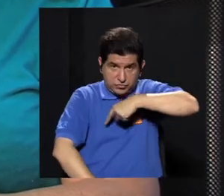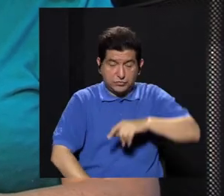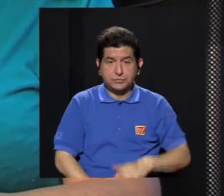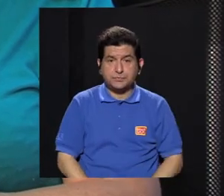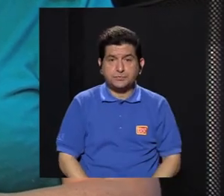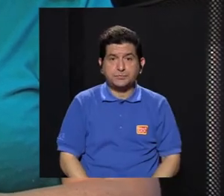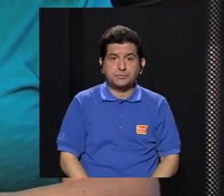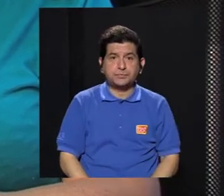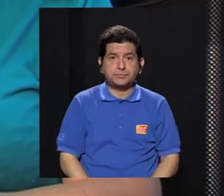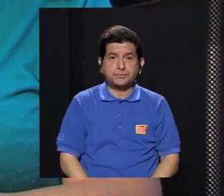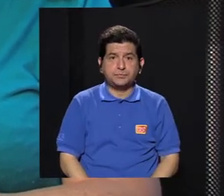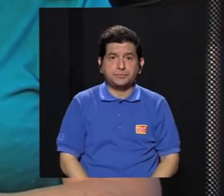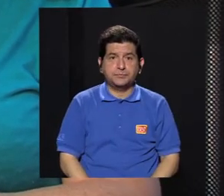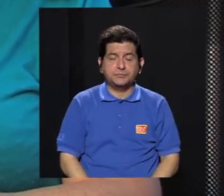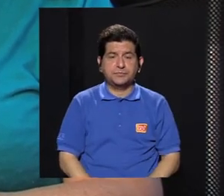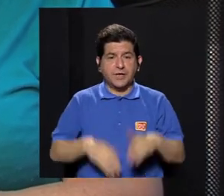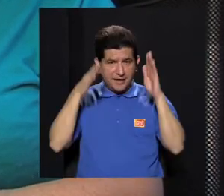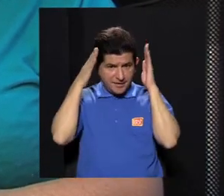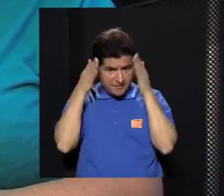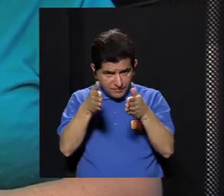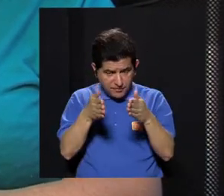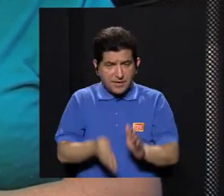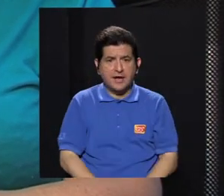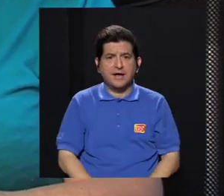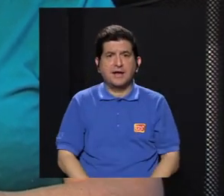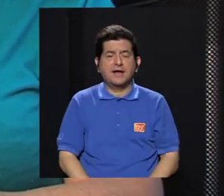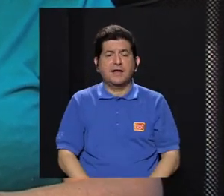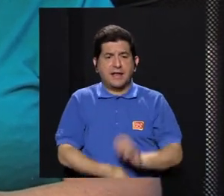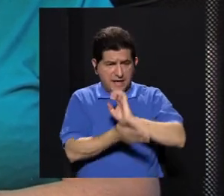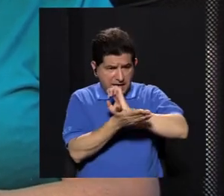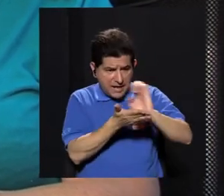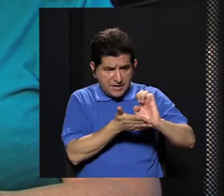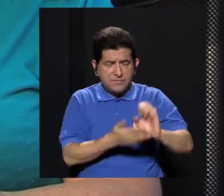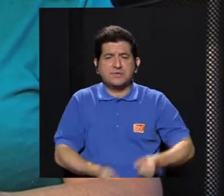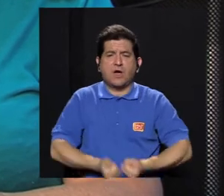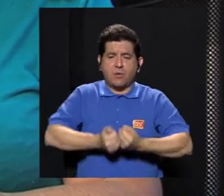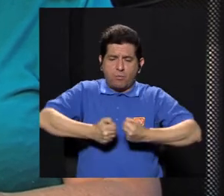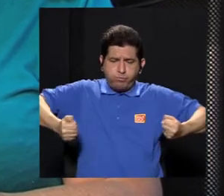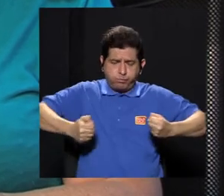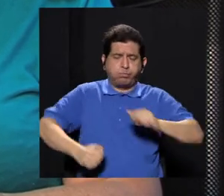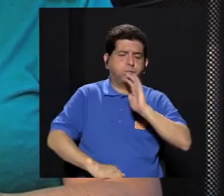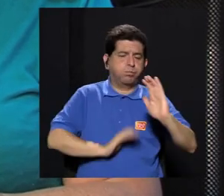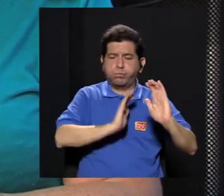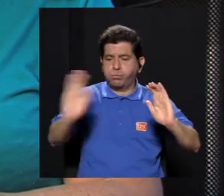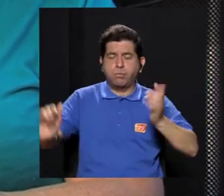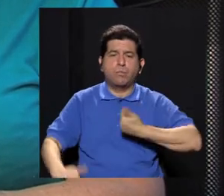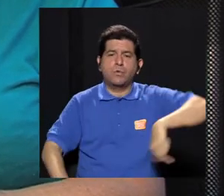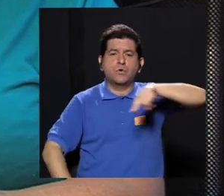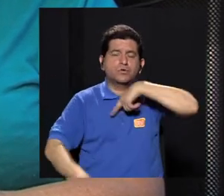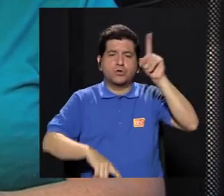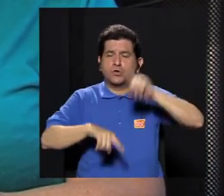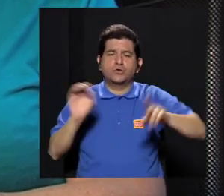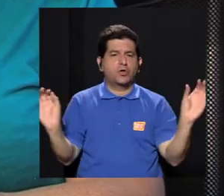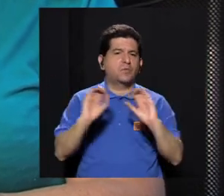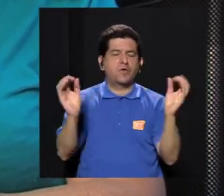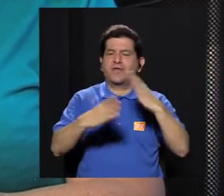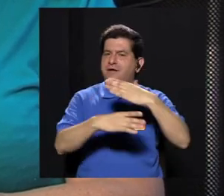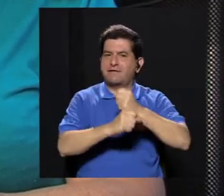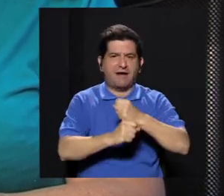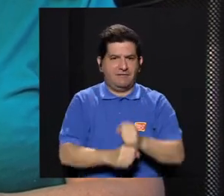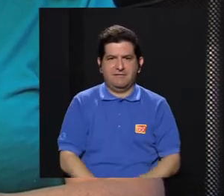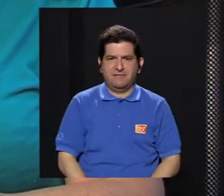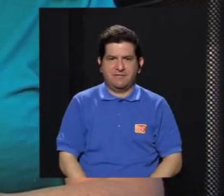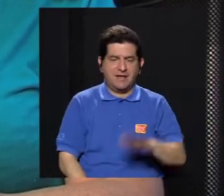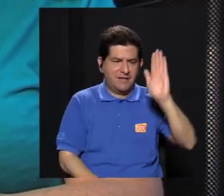momentos nosotros estamos apuntando por la prevención de la obesidad infantil. Nosotros no vamos a